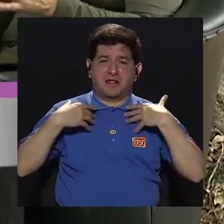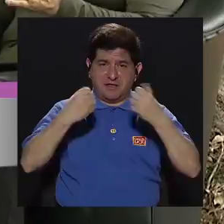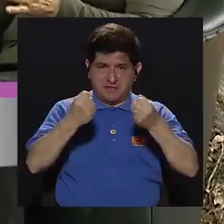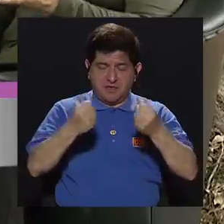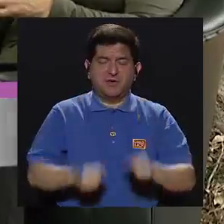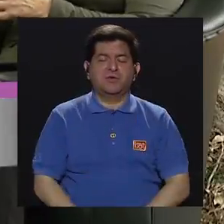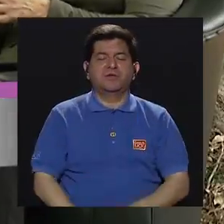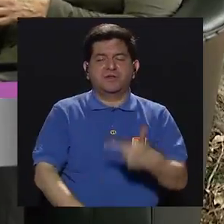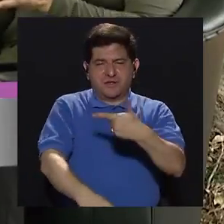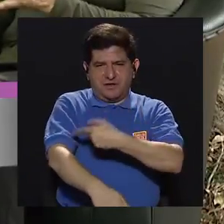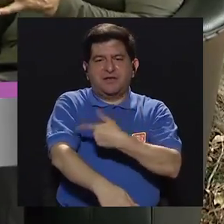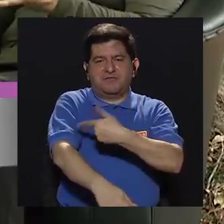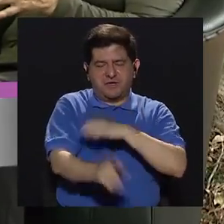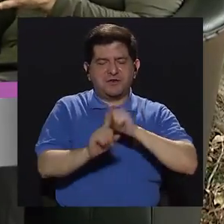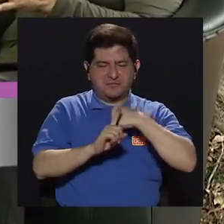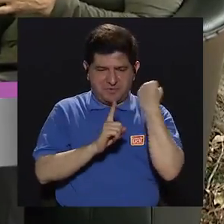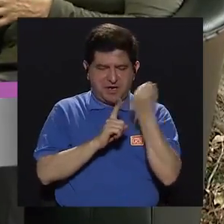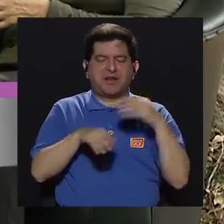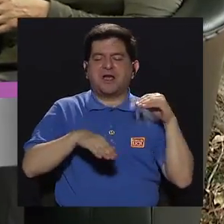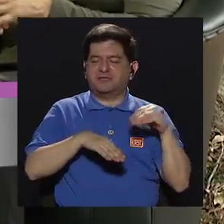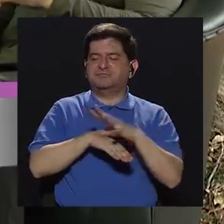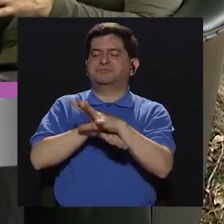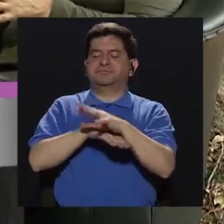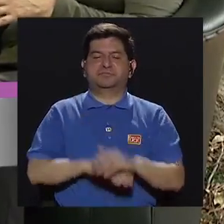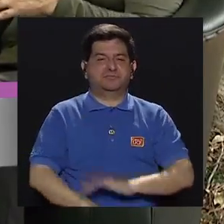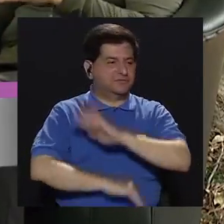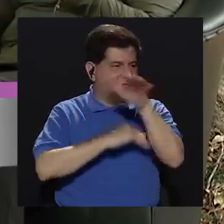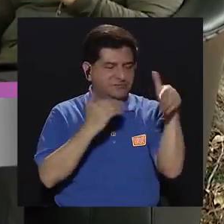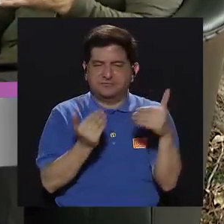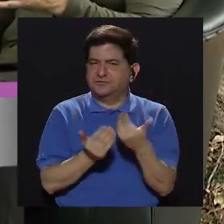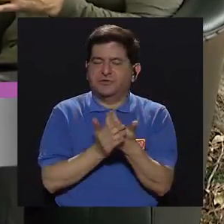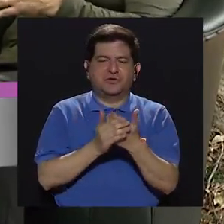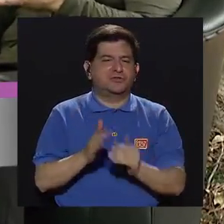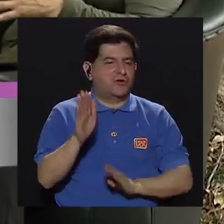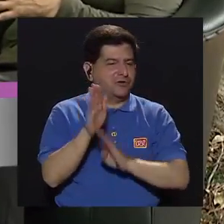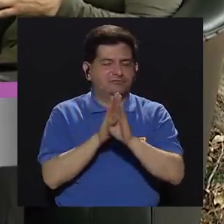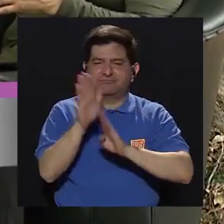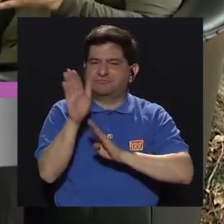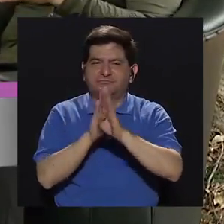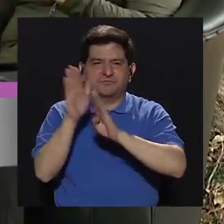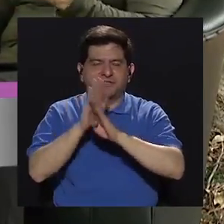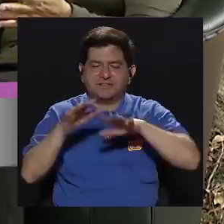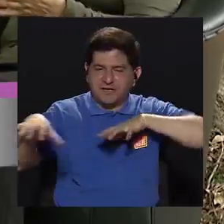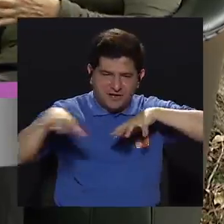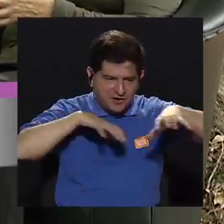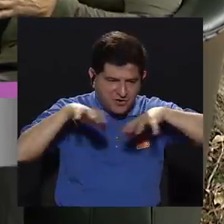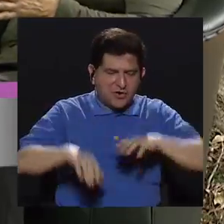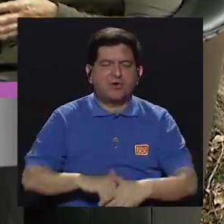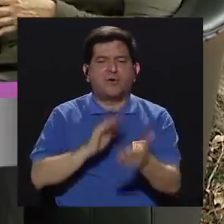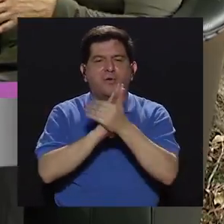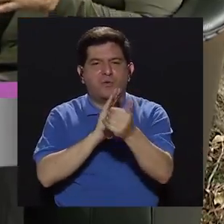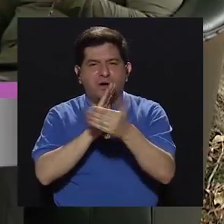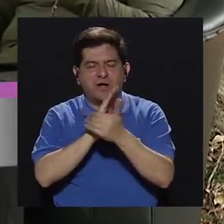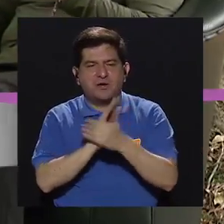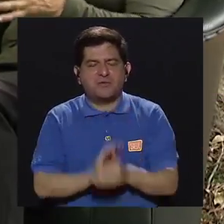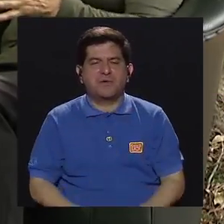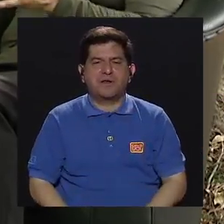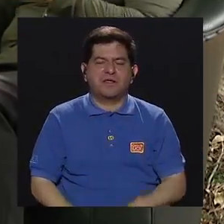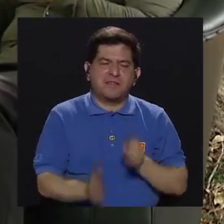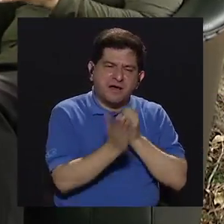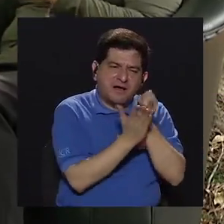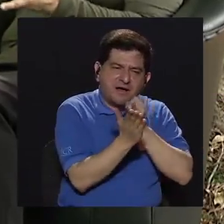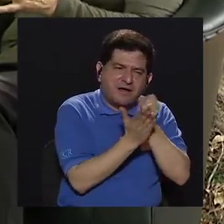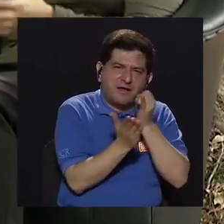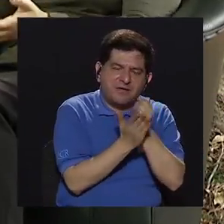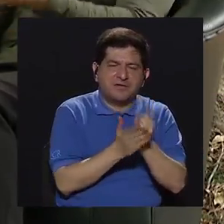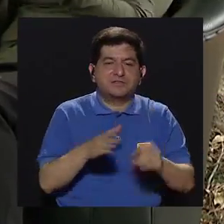enfermería está afectada por esa situación también. No son todos los que desarrollan actividades y competencias en el marco